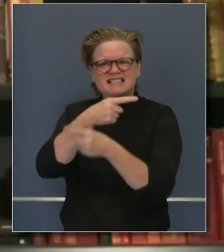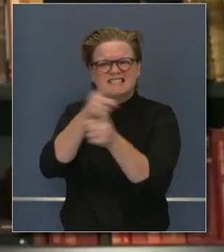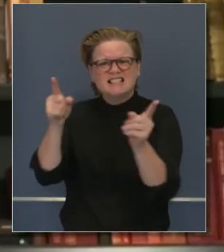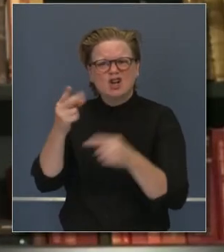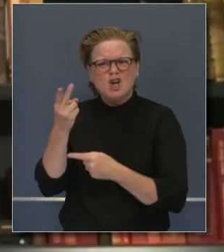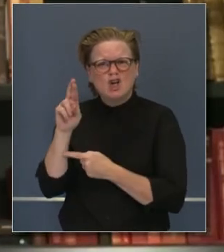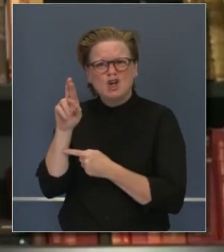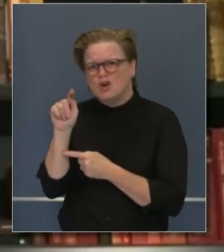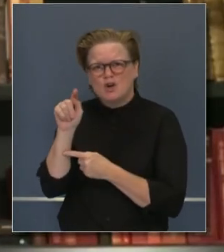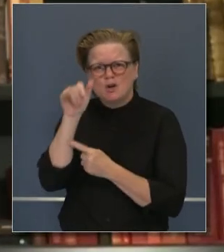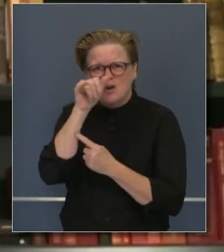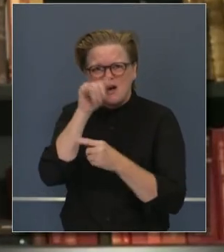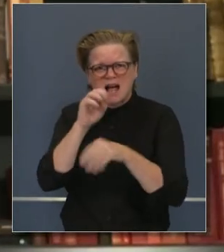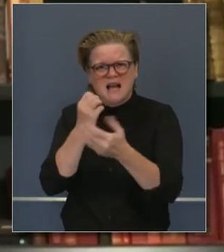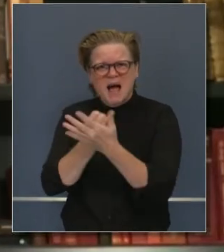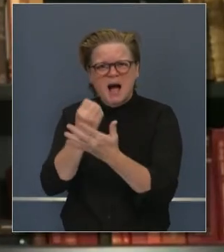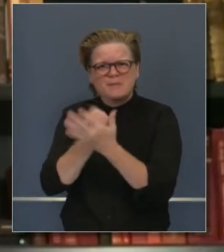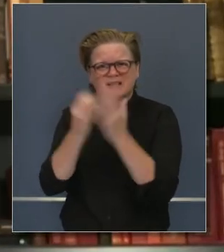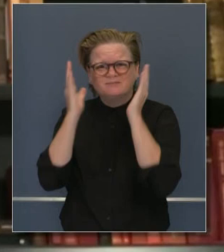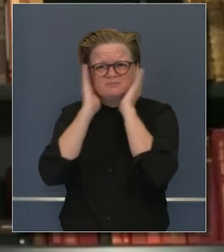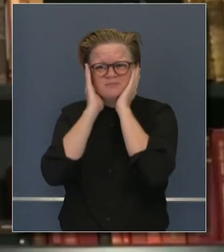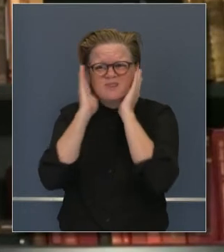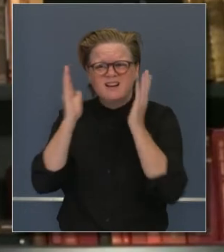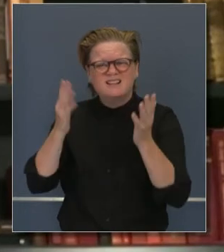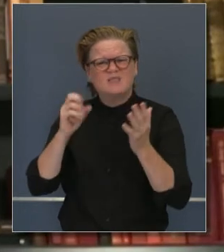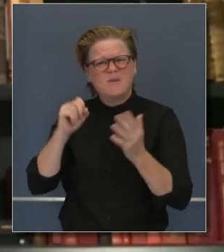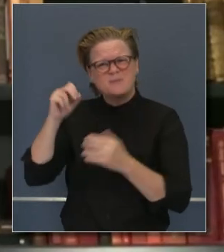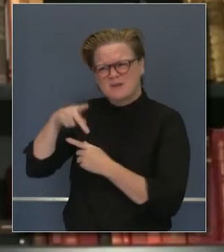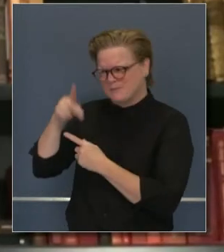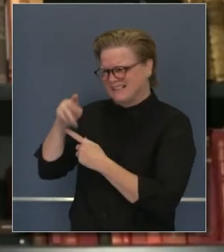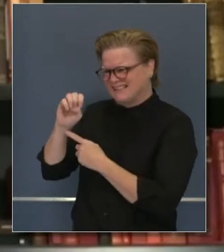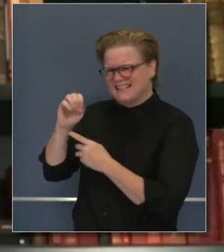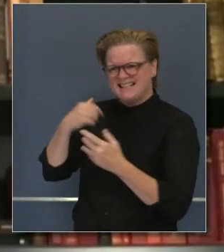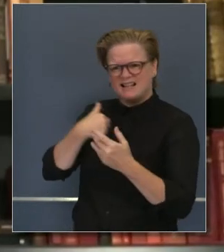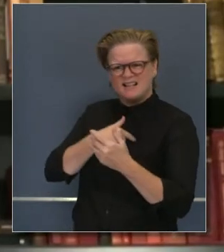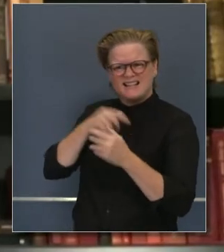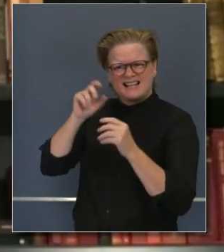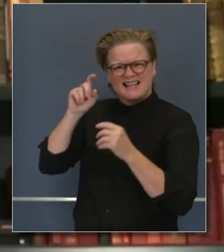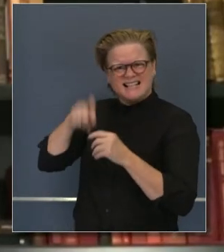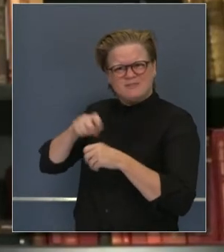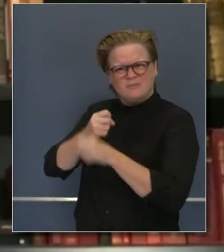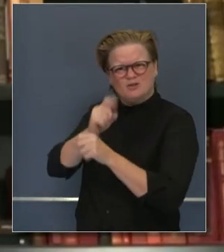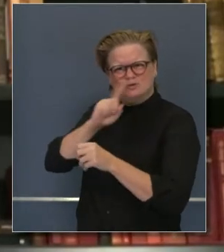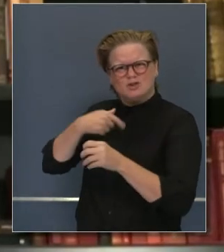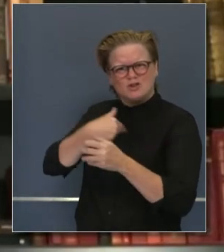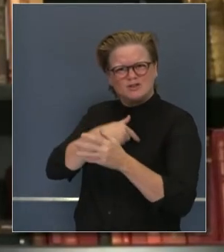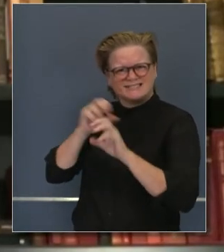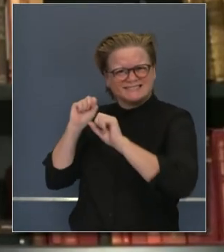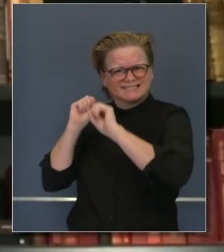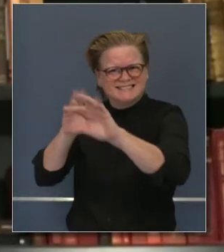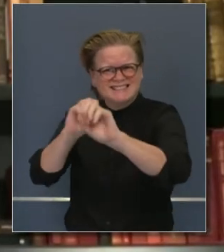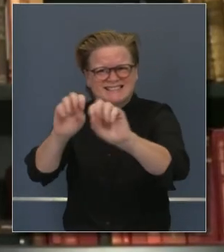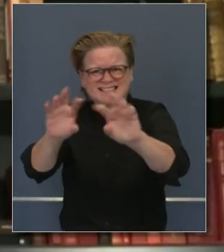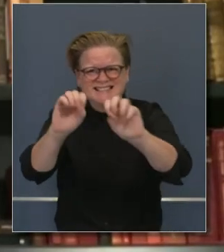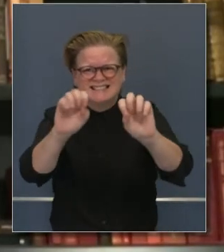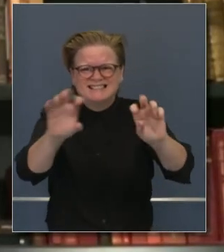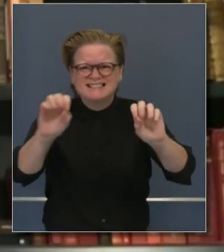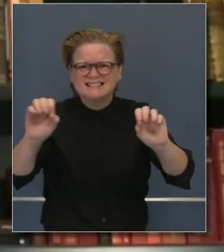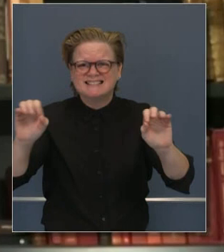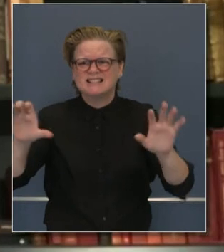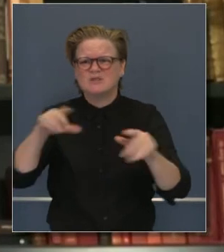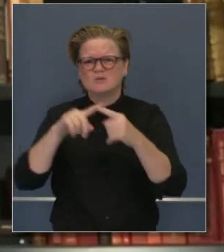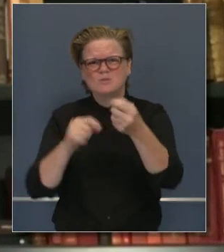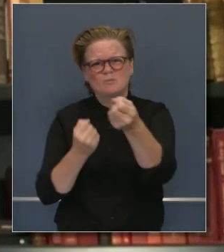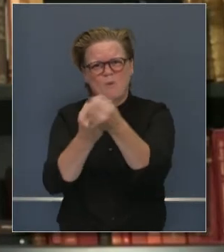negocios particulares y la distribución de PEP. El apoyo para pequeños negocios que tiene que ser una primera